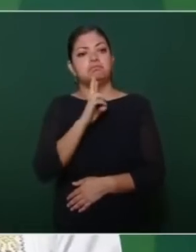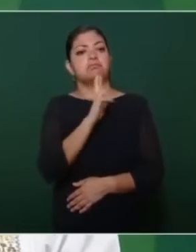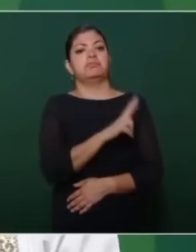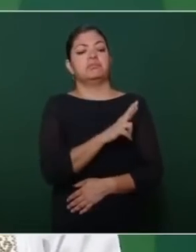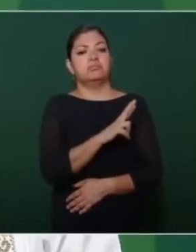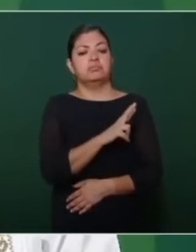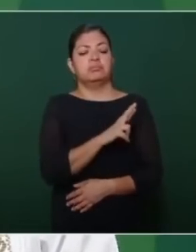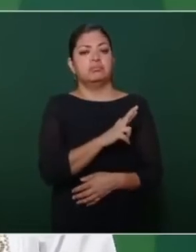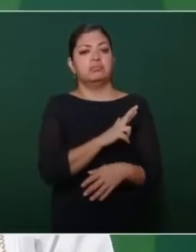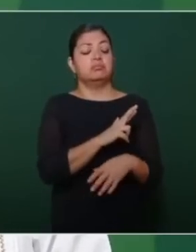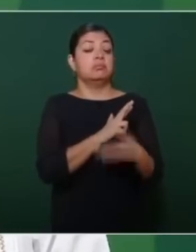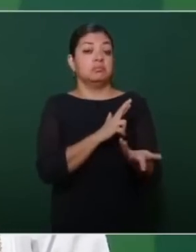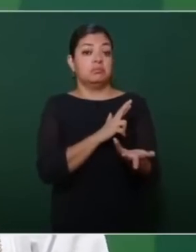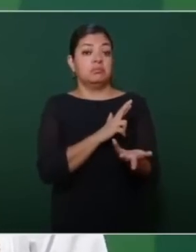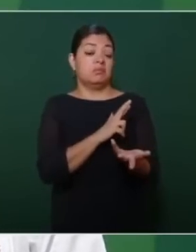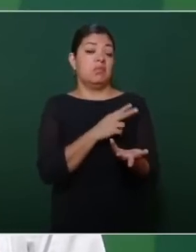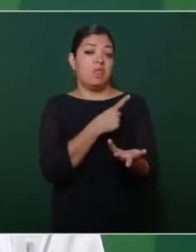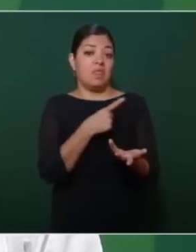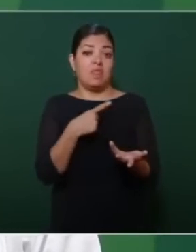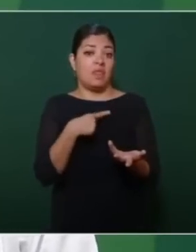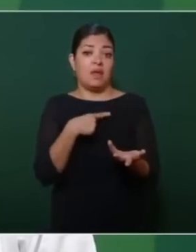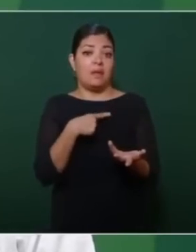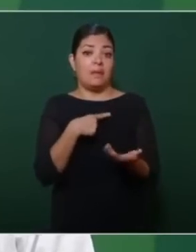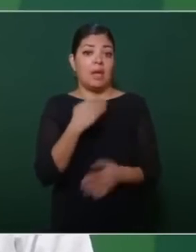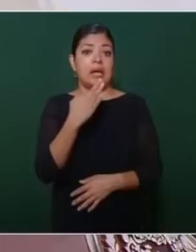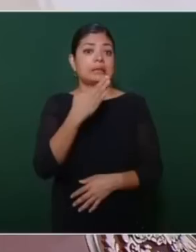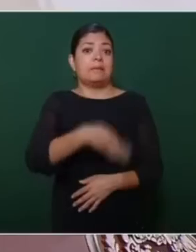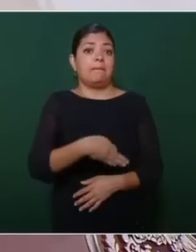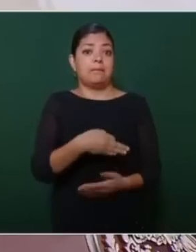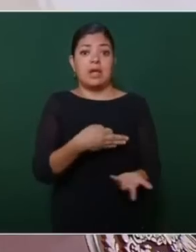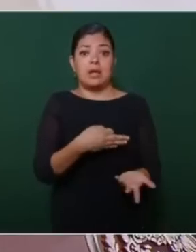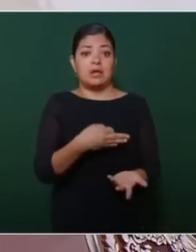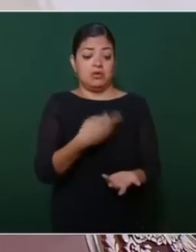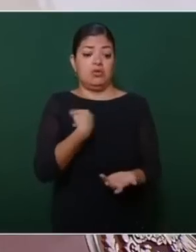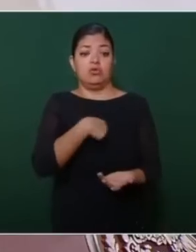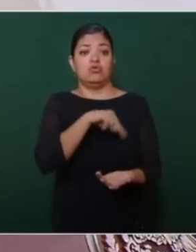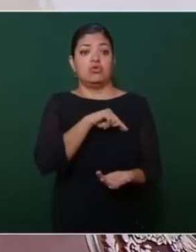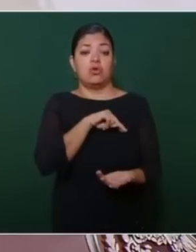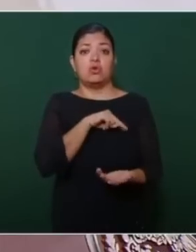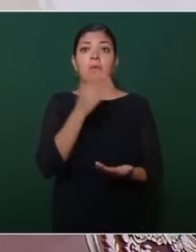se aceptara lo que nosotros proponíamos.